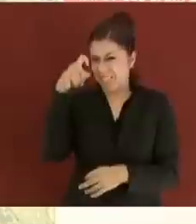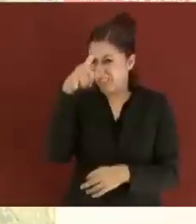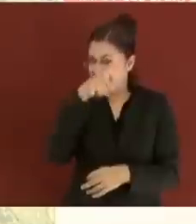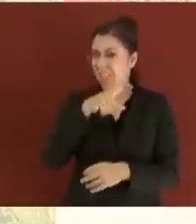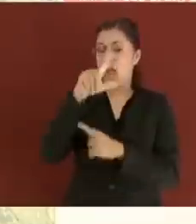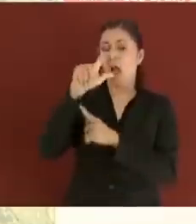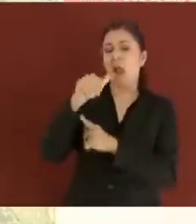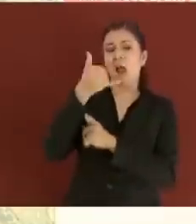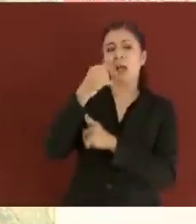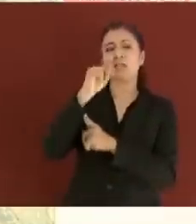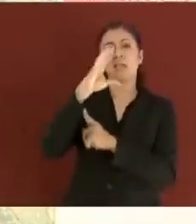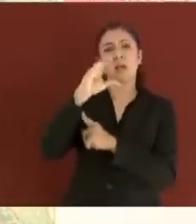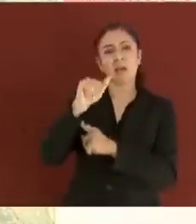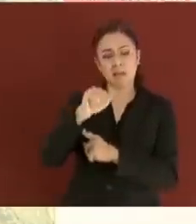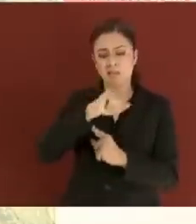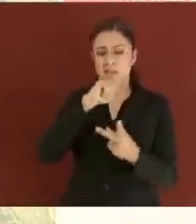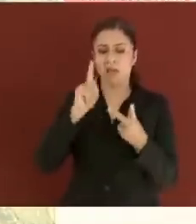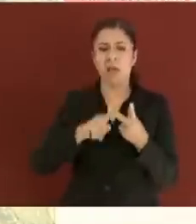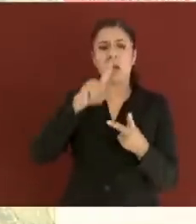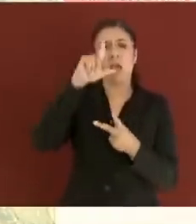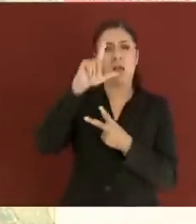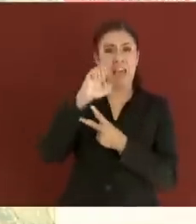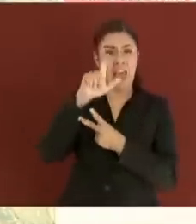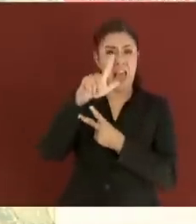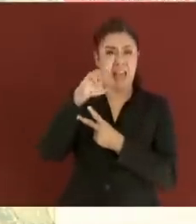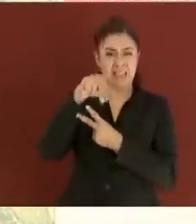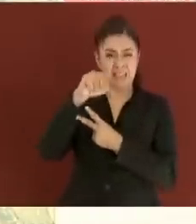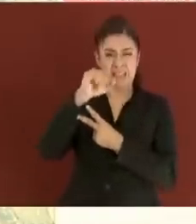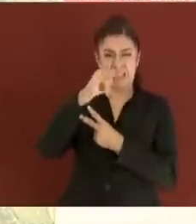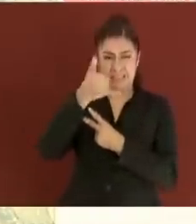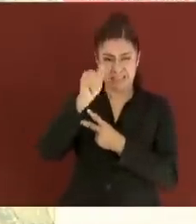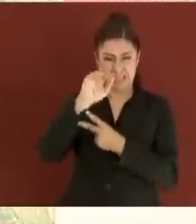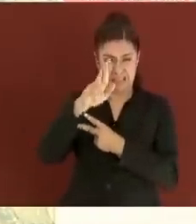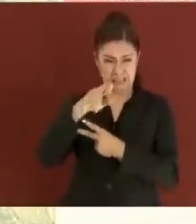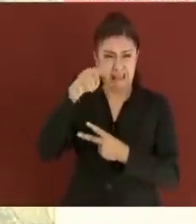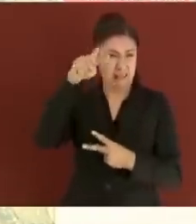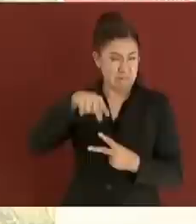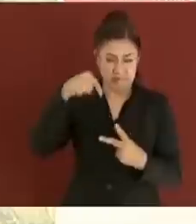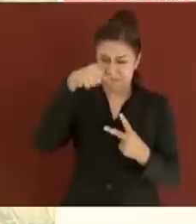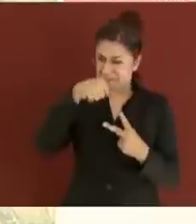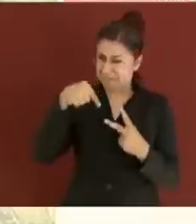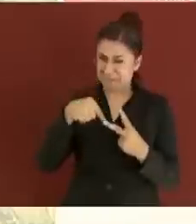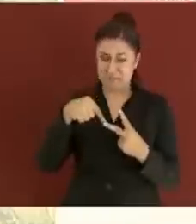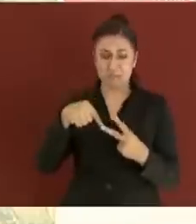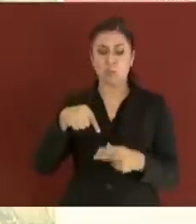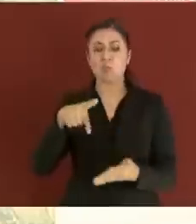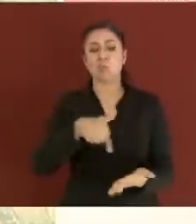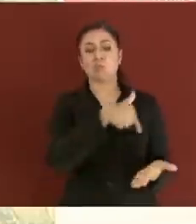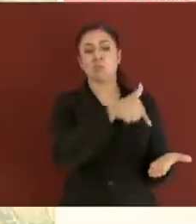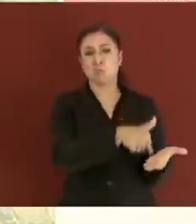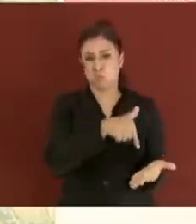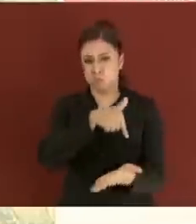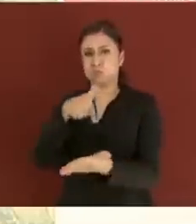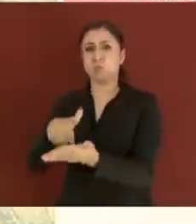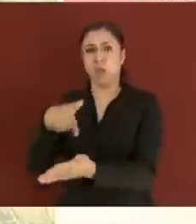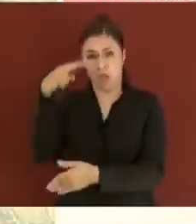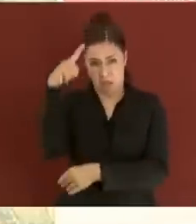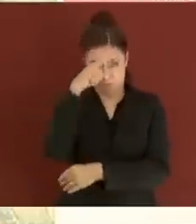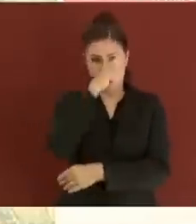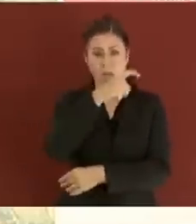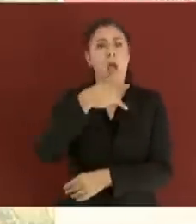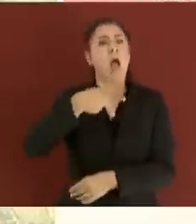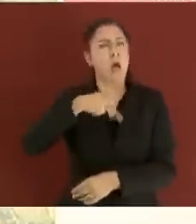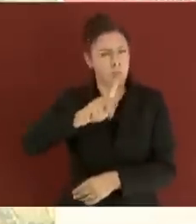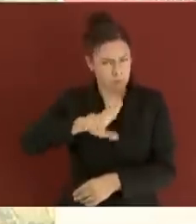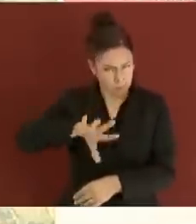Yesca como el Nayar, son orográficamente las más complicadas en el estado de Nayarit, pero se viene trabajando en ellas.